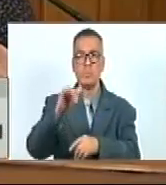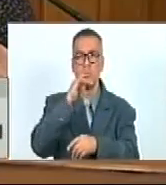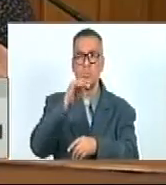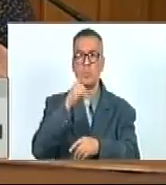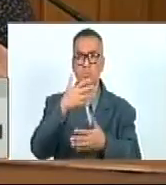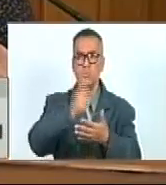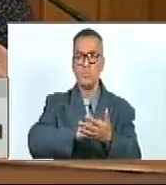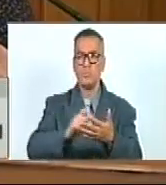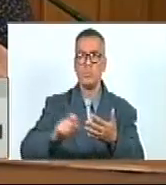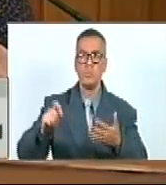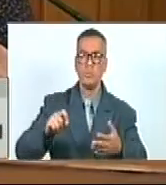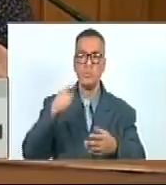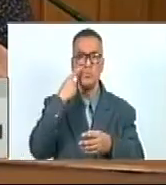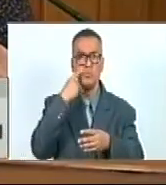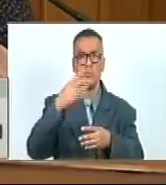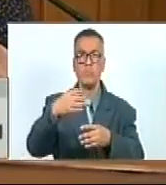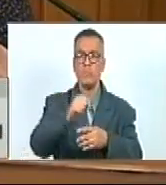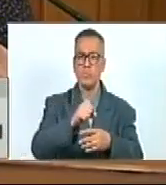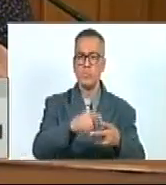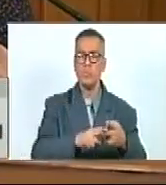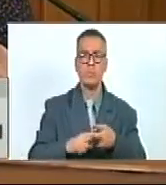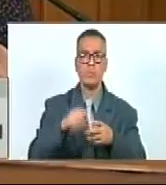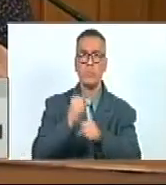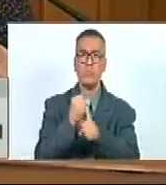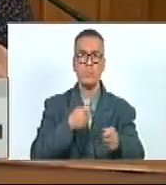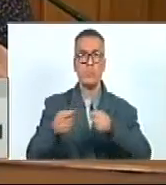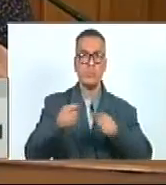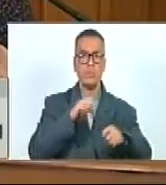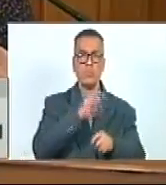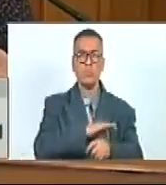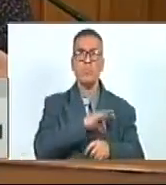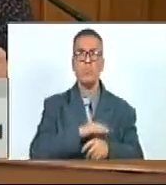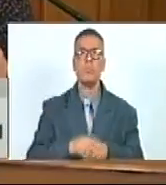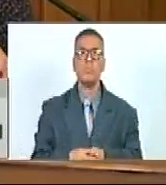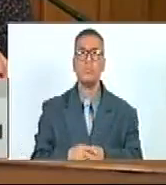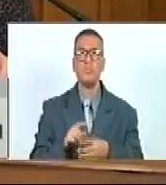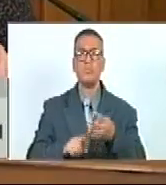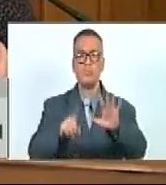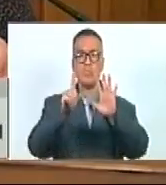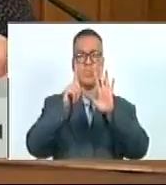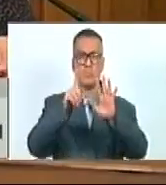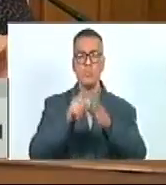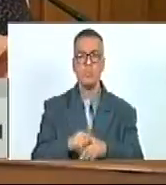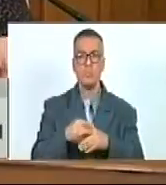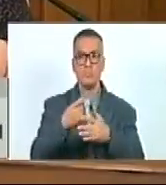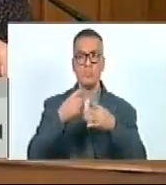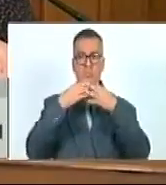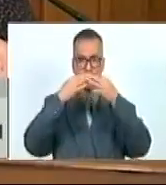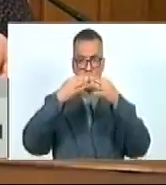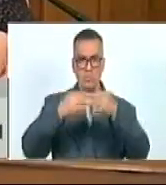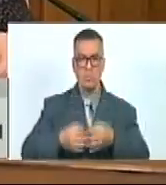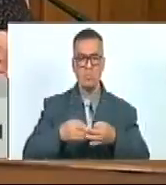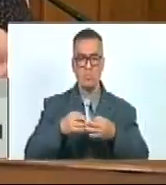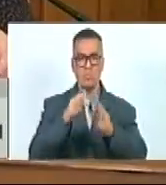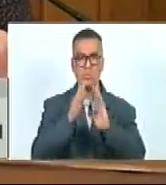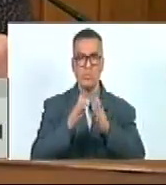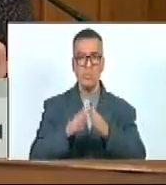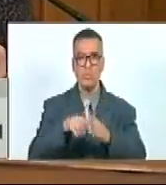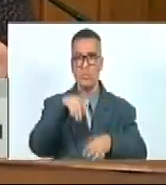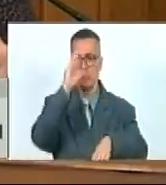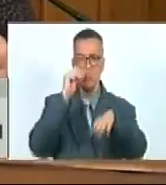documentación obtenida en el ejercicio del control social. 6. Formarse